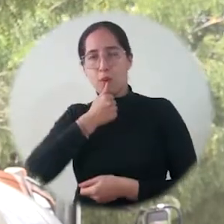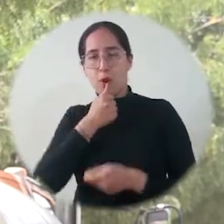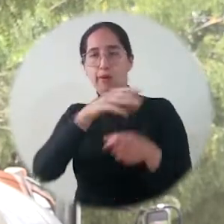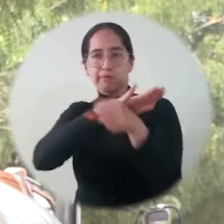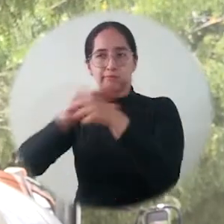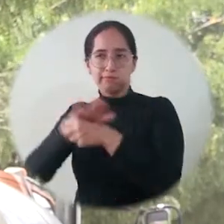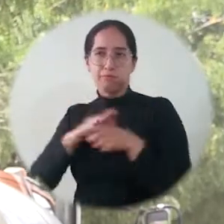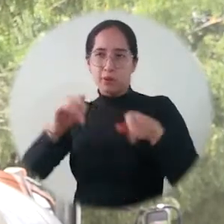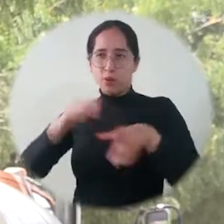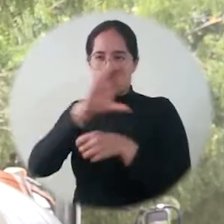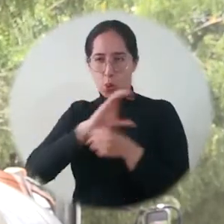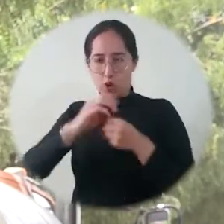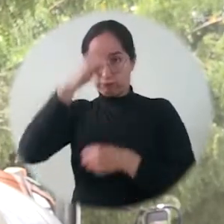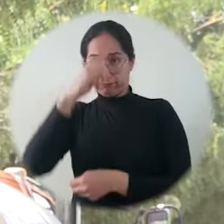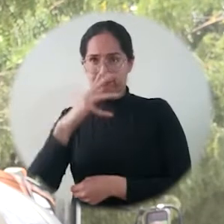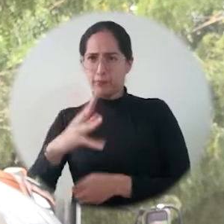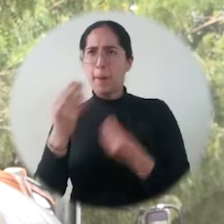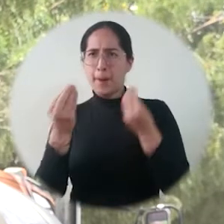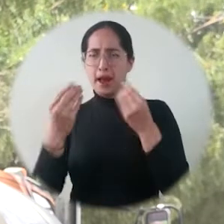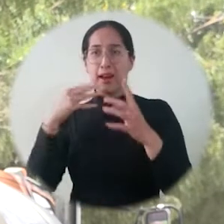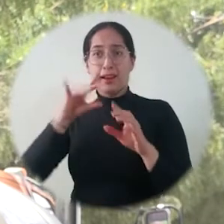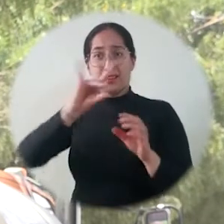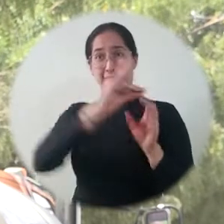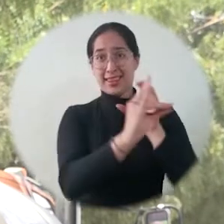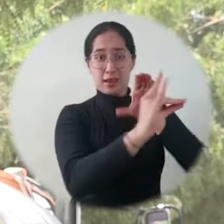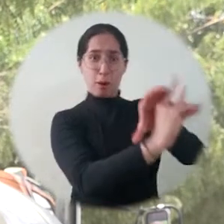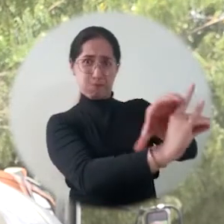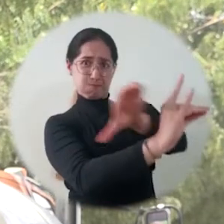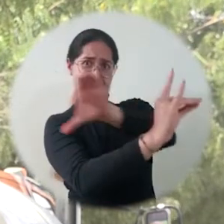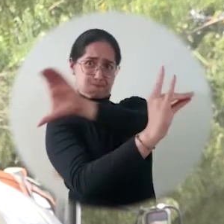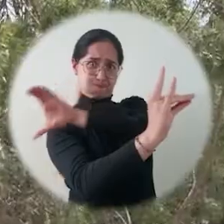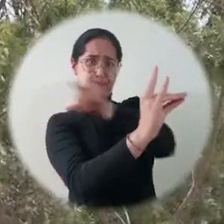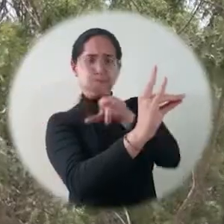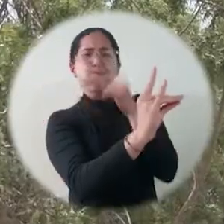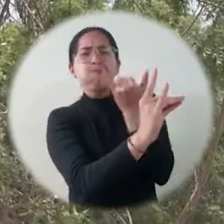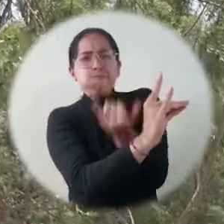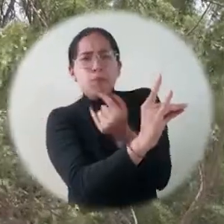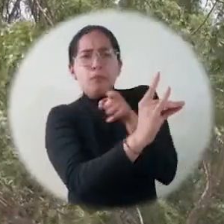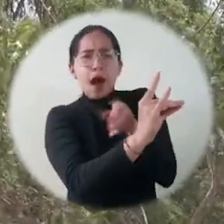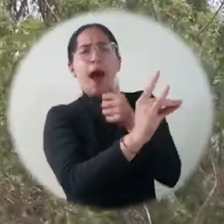cada carrotanque haga un promedio de cinco viajes en toda la ciudad